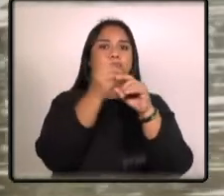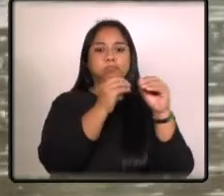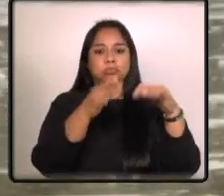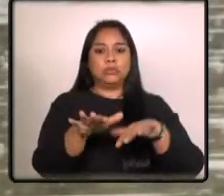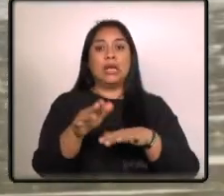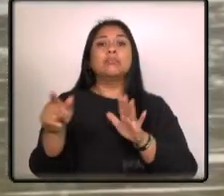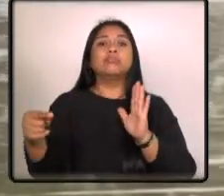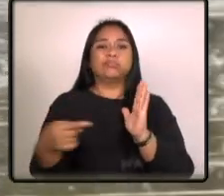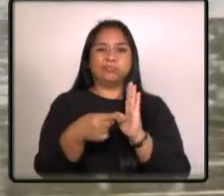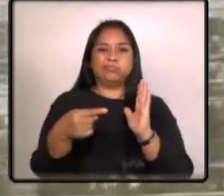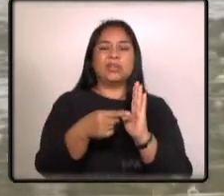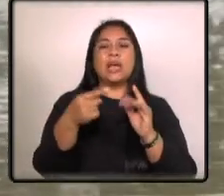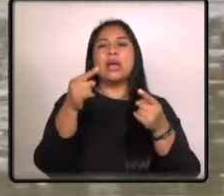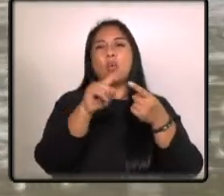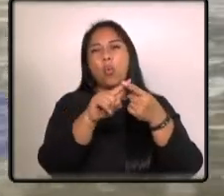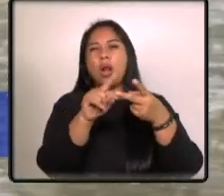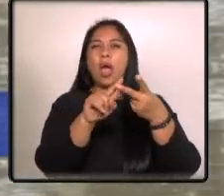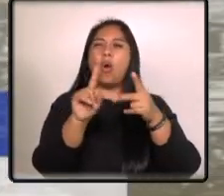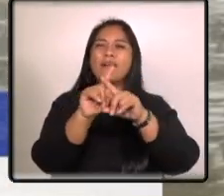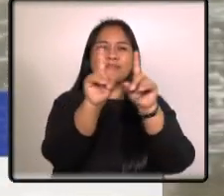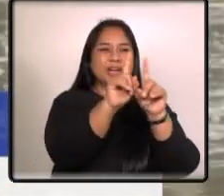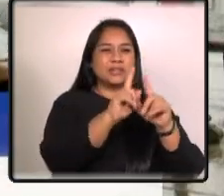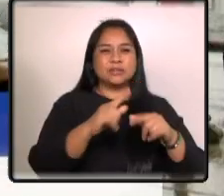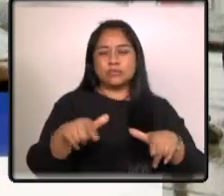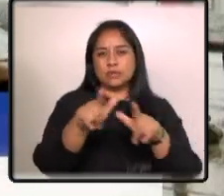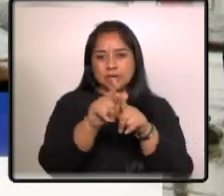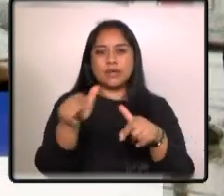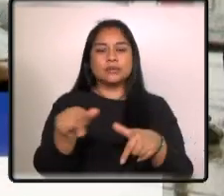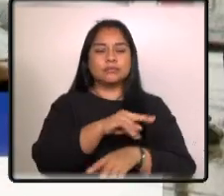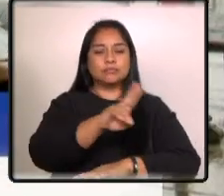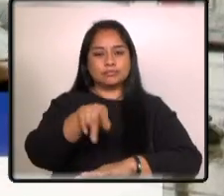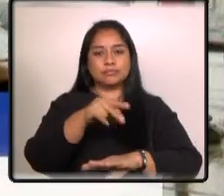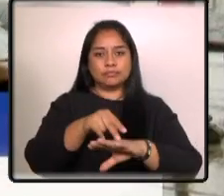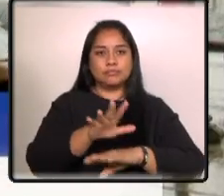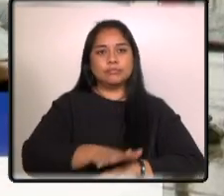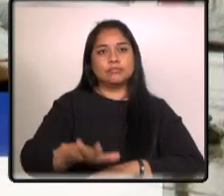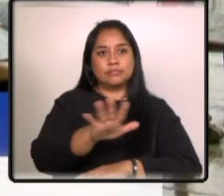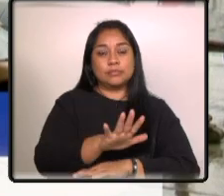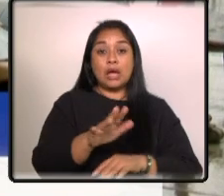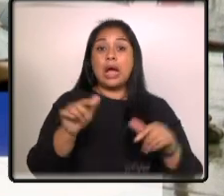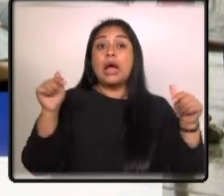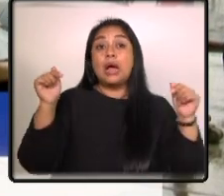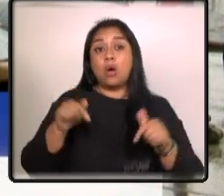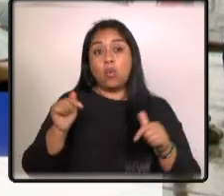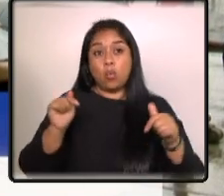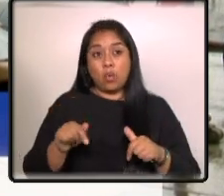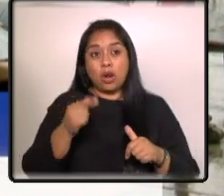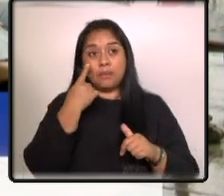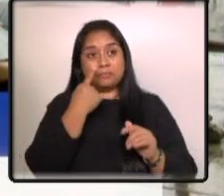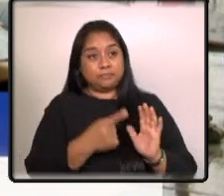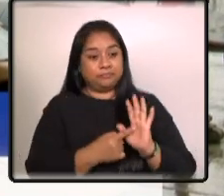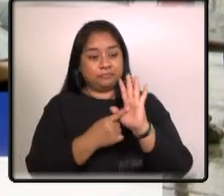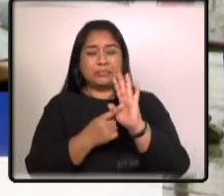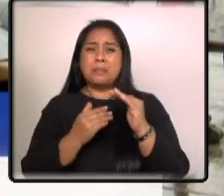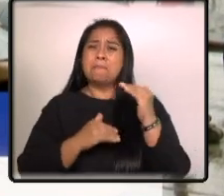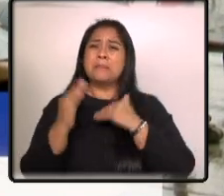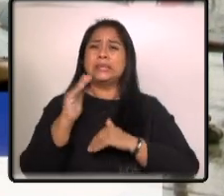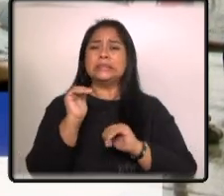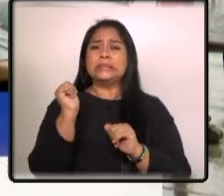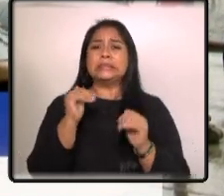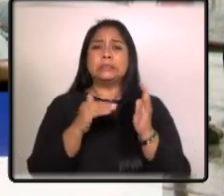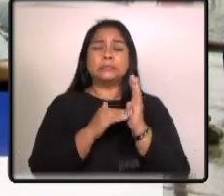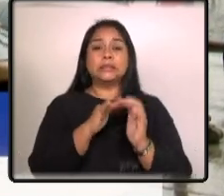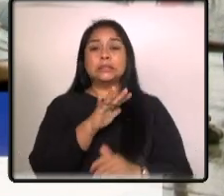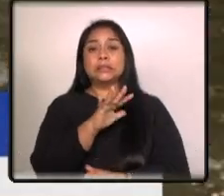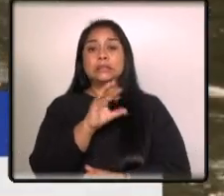de afectación de una o varias zonas del territorio nacional actualmente se reportan más de 15 mil